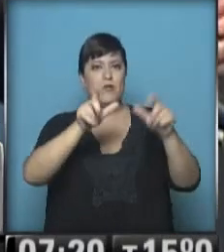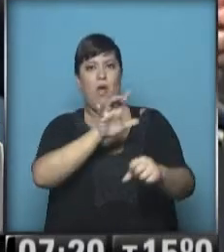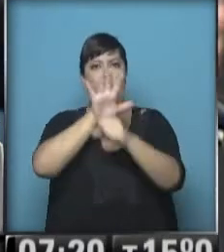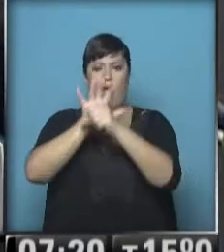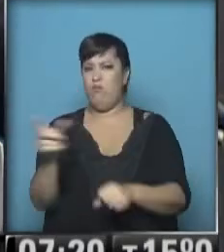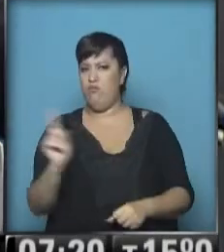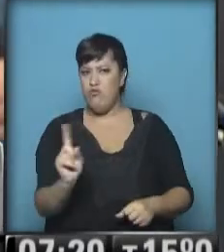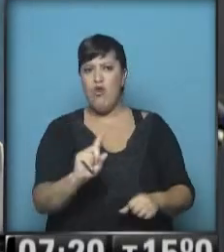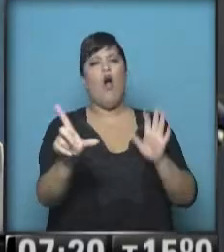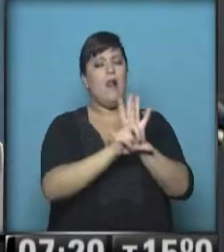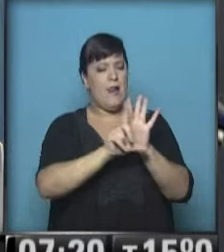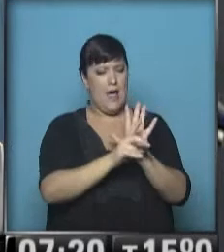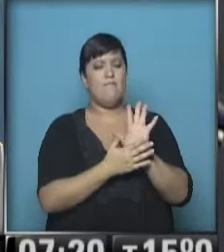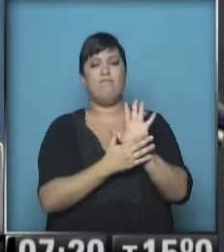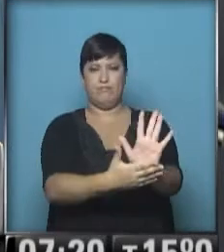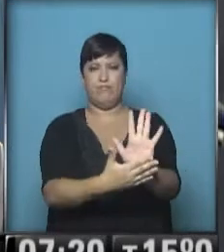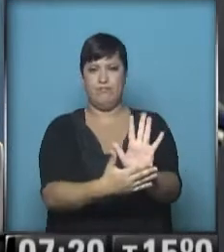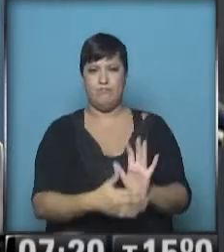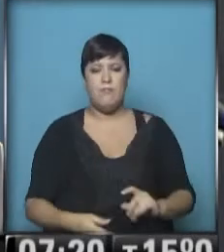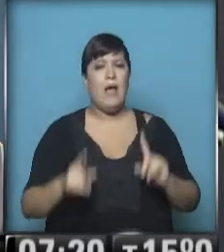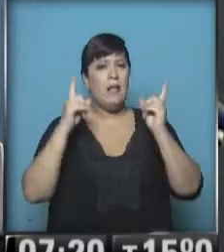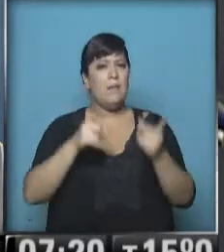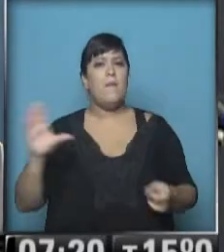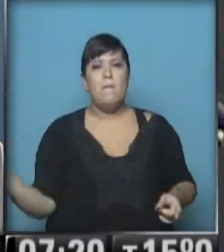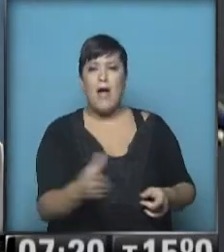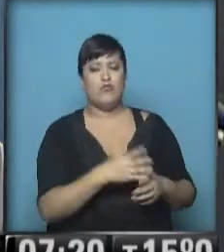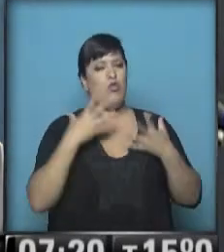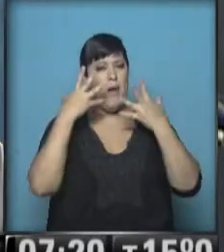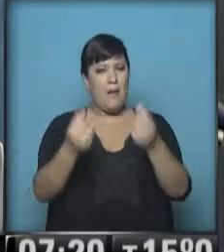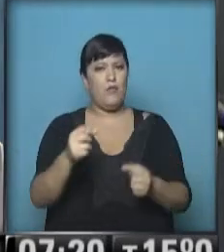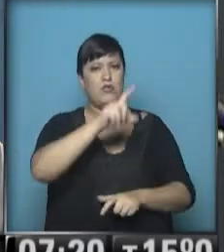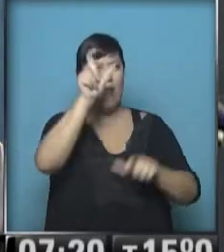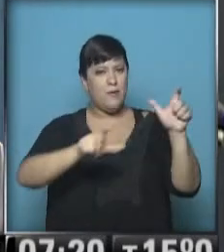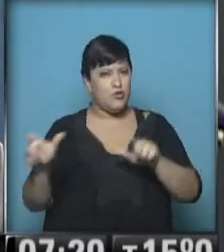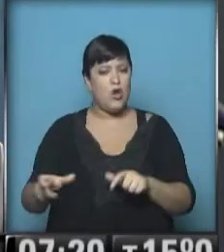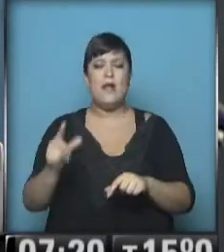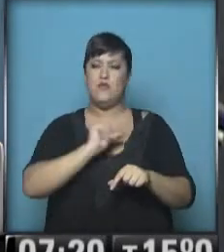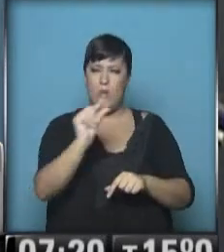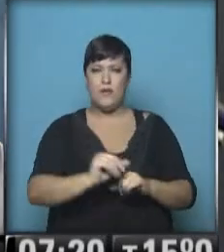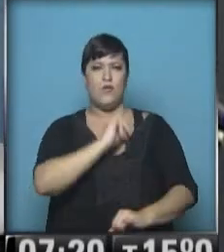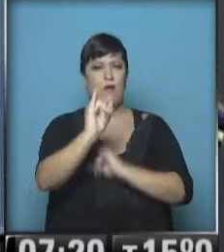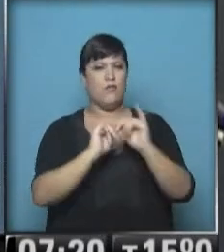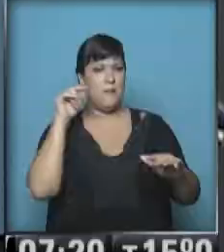resguardar al consumidor, es decir, a toda la población. Más adelante también más detalles.